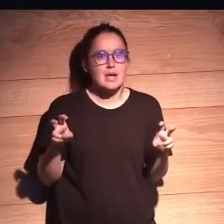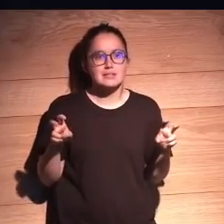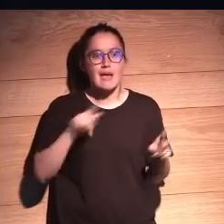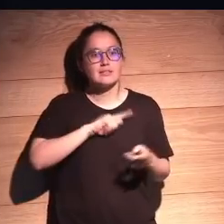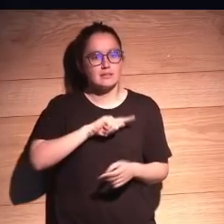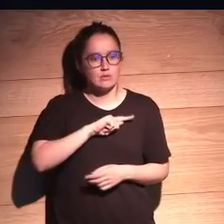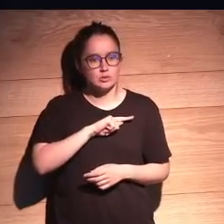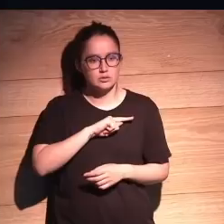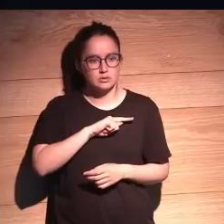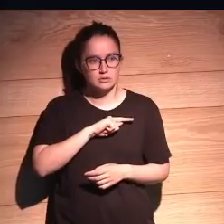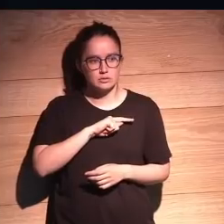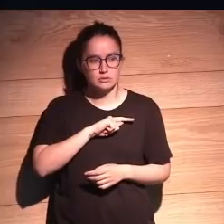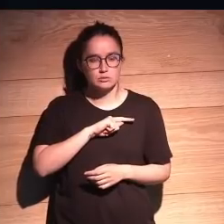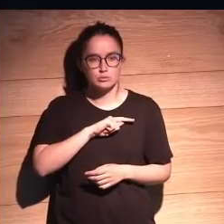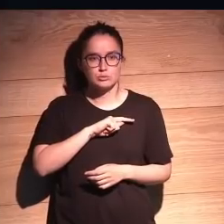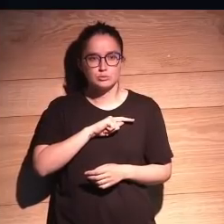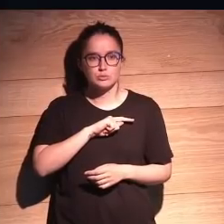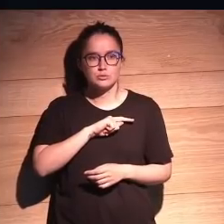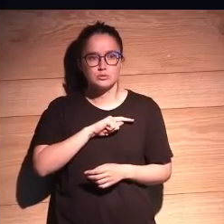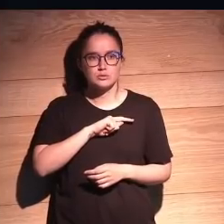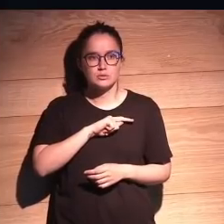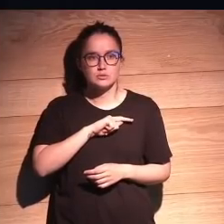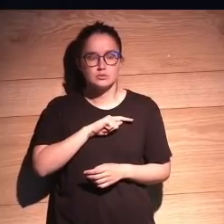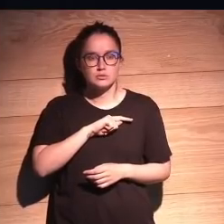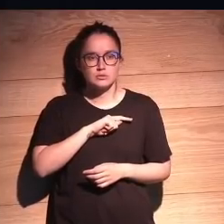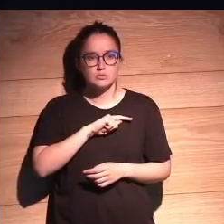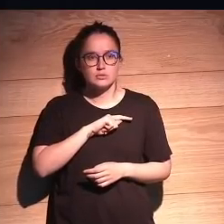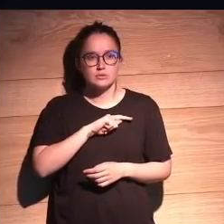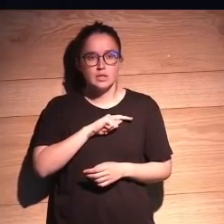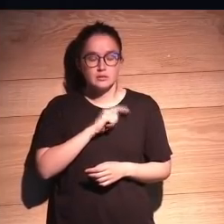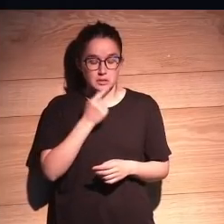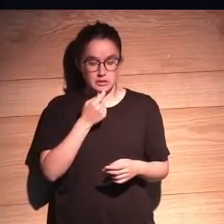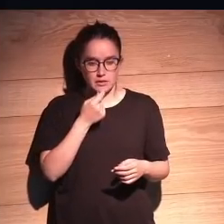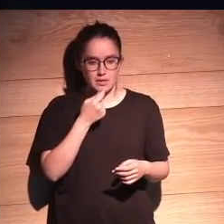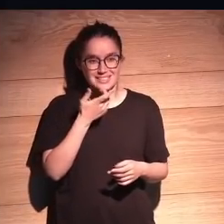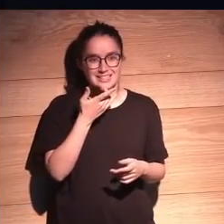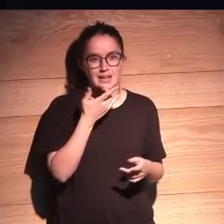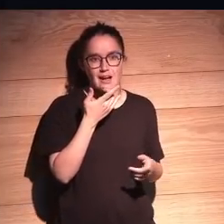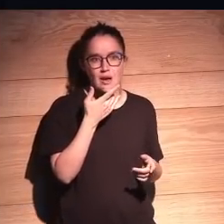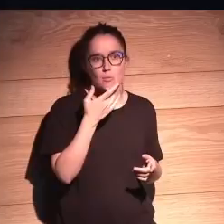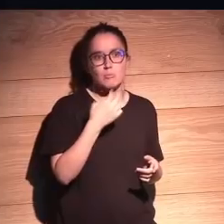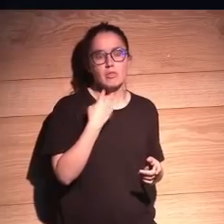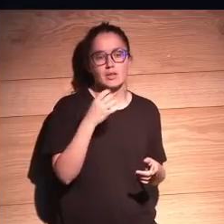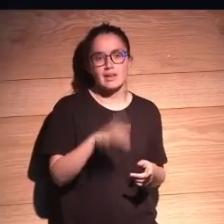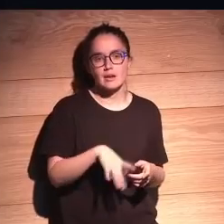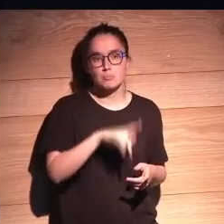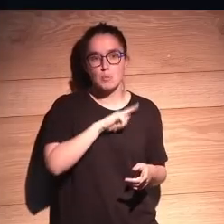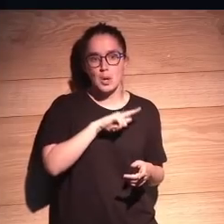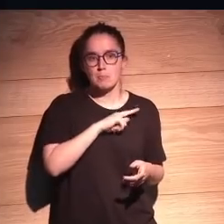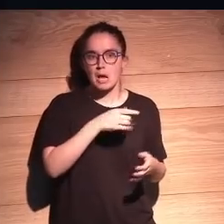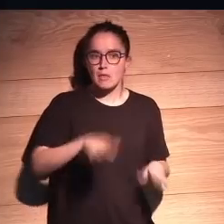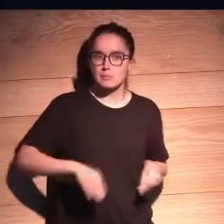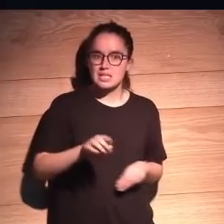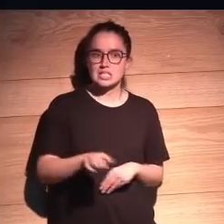cuestiones éticas y el que recibe tiene que decidir si la persona de detrás es moralmente